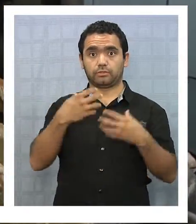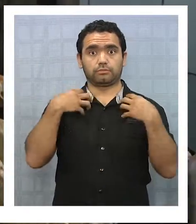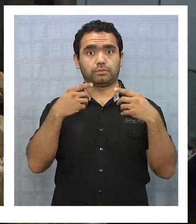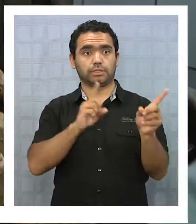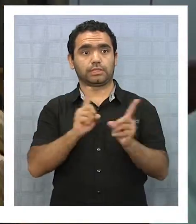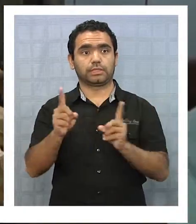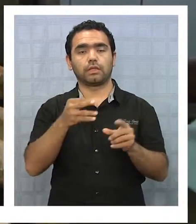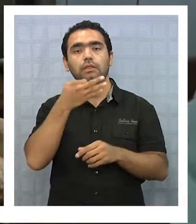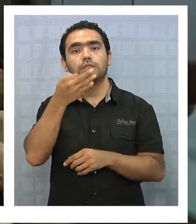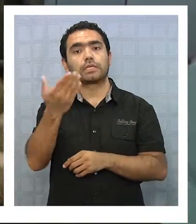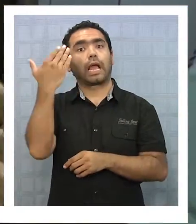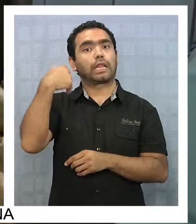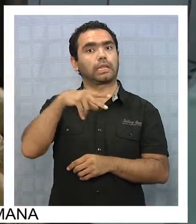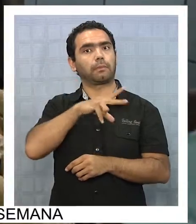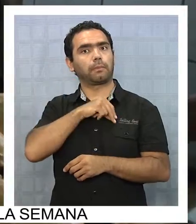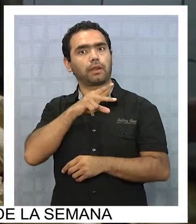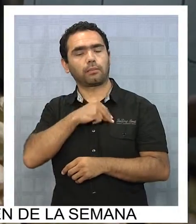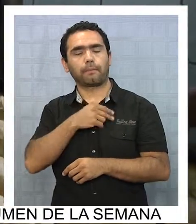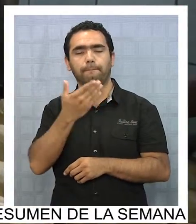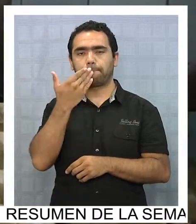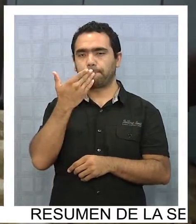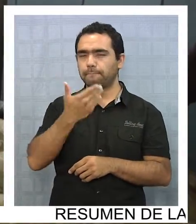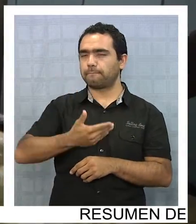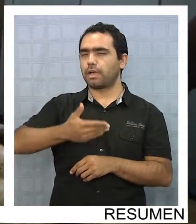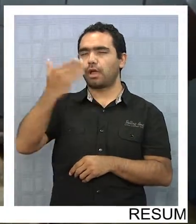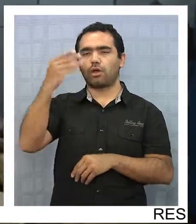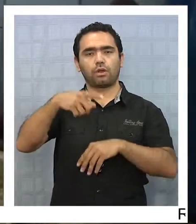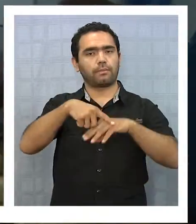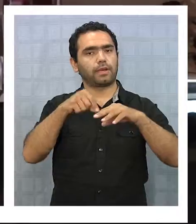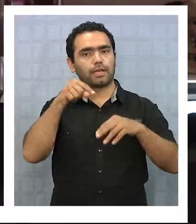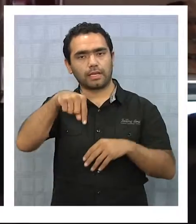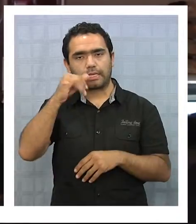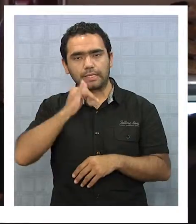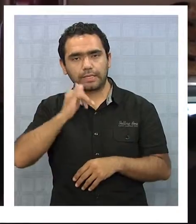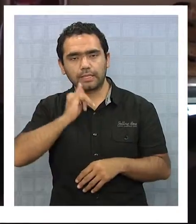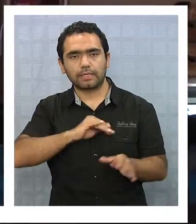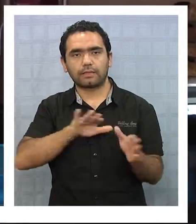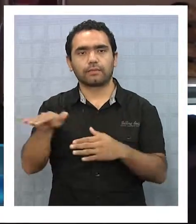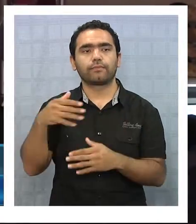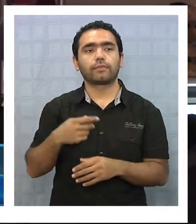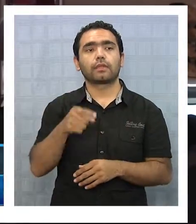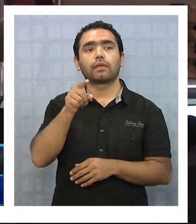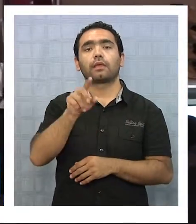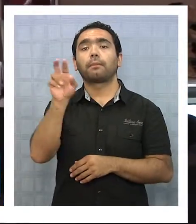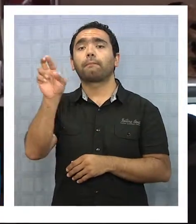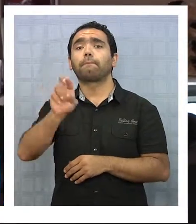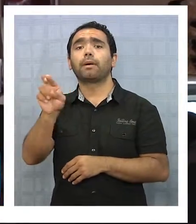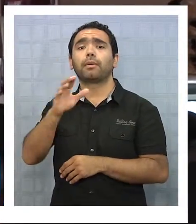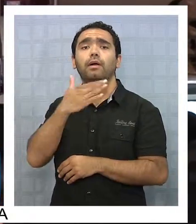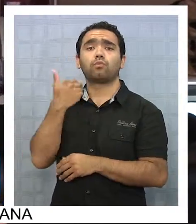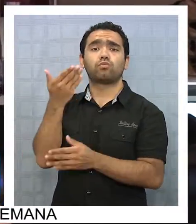cuenta que alguna vez fueron premiados como la mejor empanada de Iquique. Después de la partida de nuestro papá,